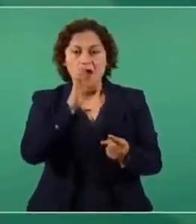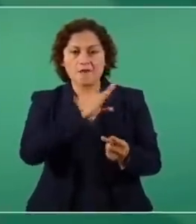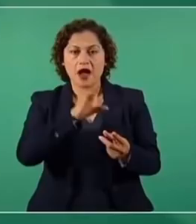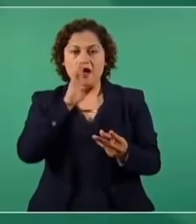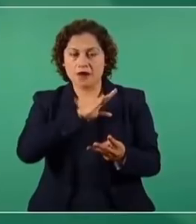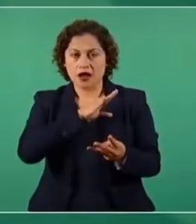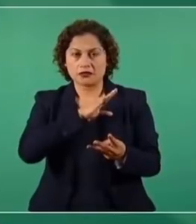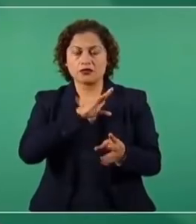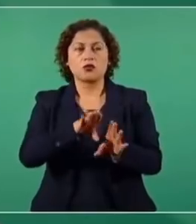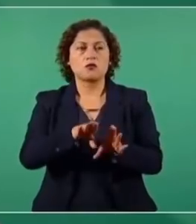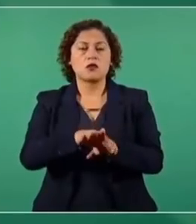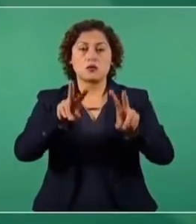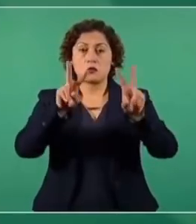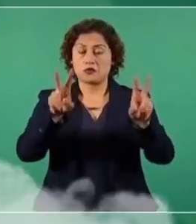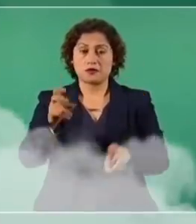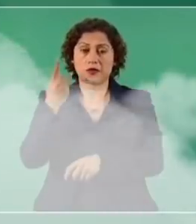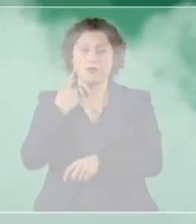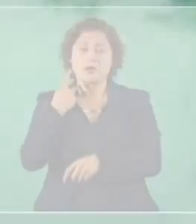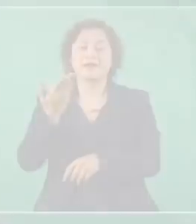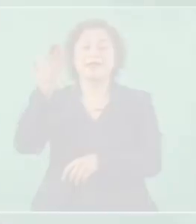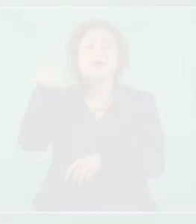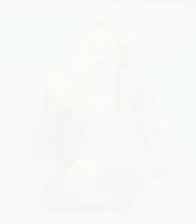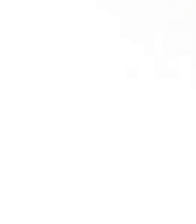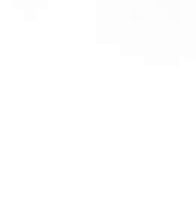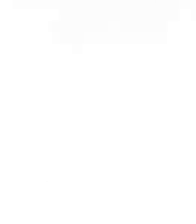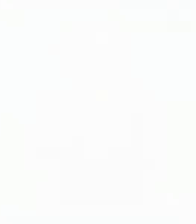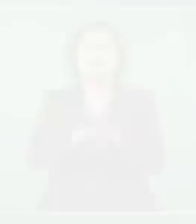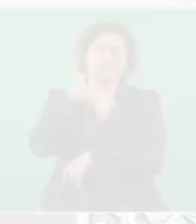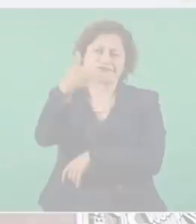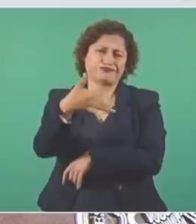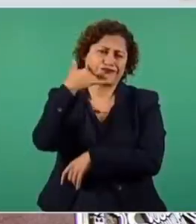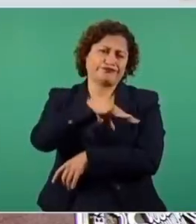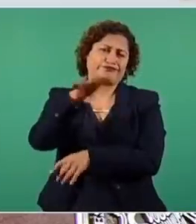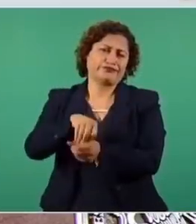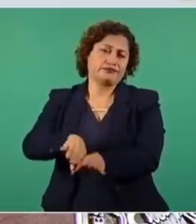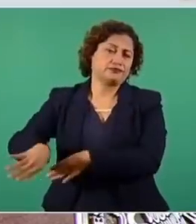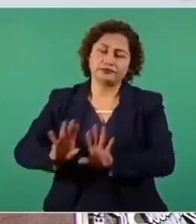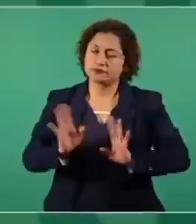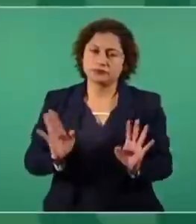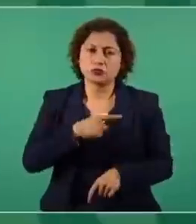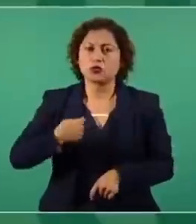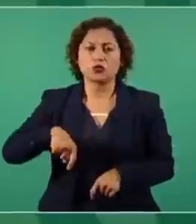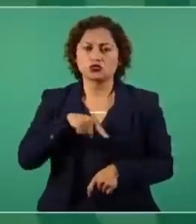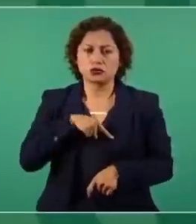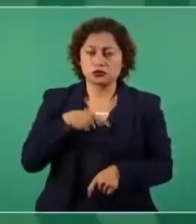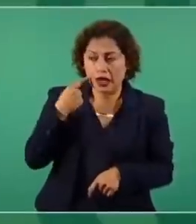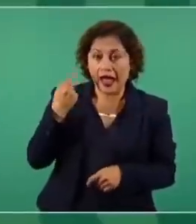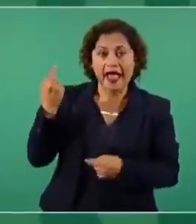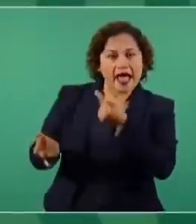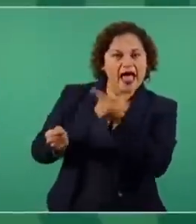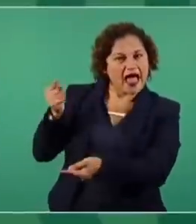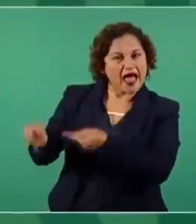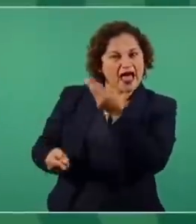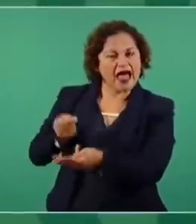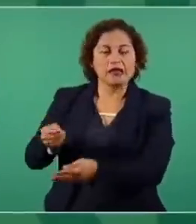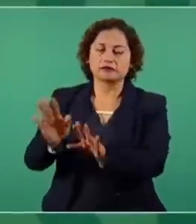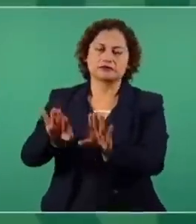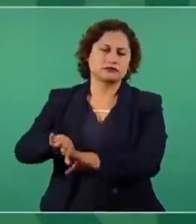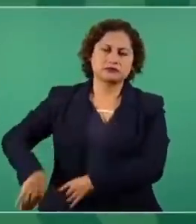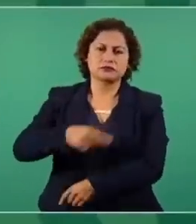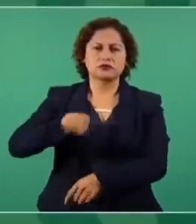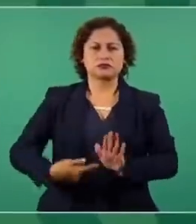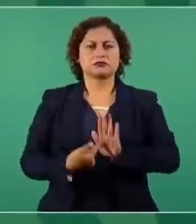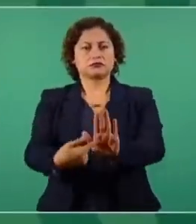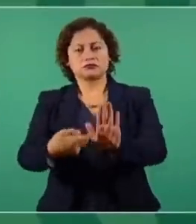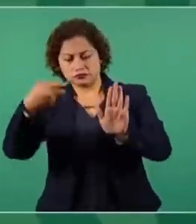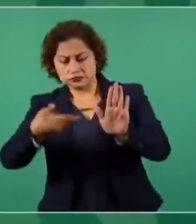en la política que se seguía de actos espectaculares. Es mejor dar el ejemplo de que no va a haber corrupción